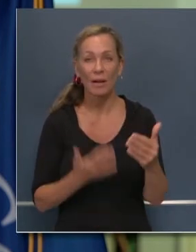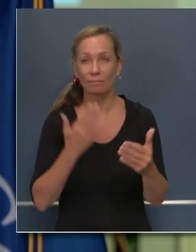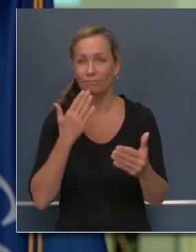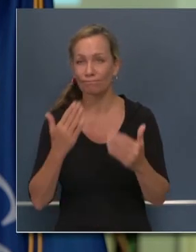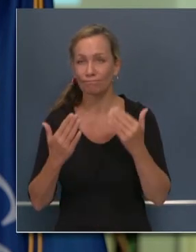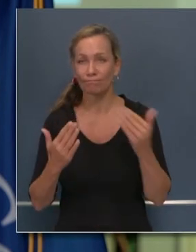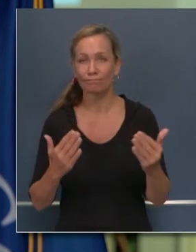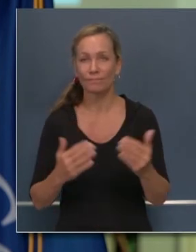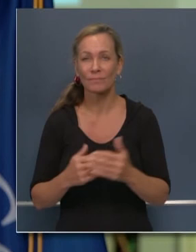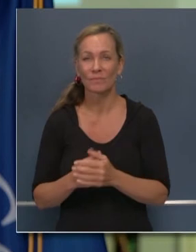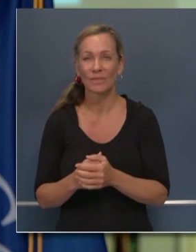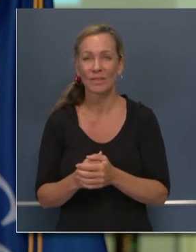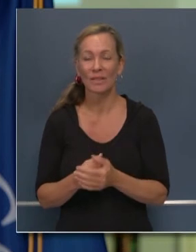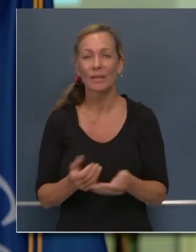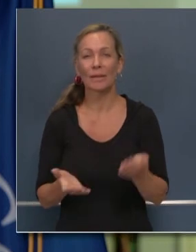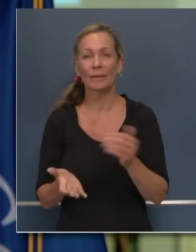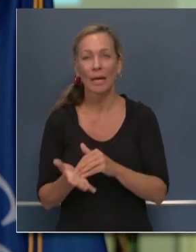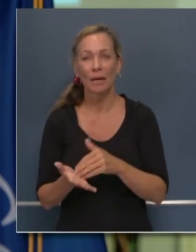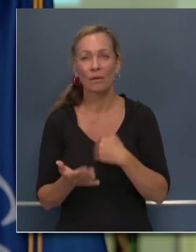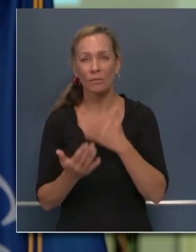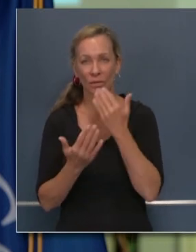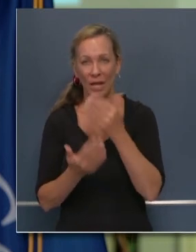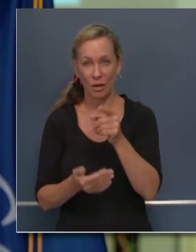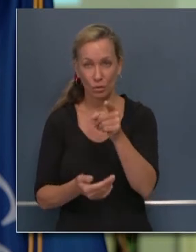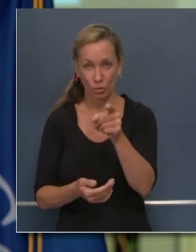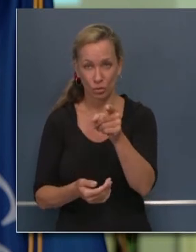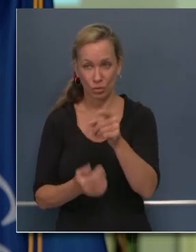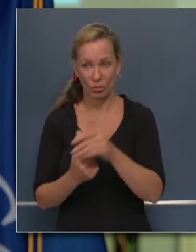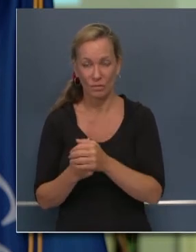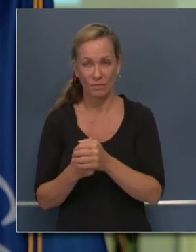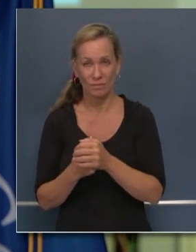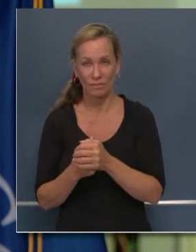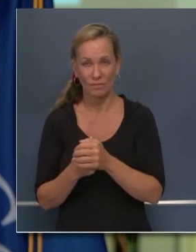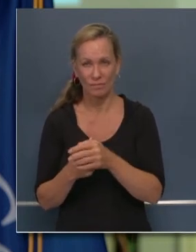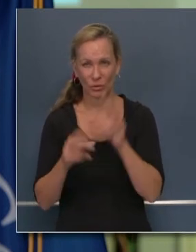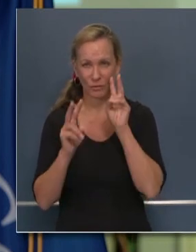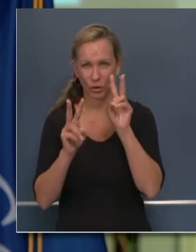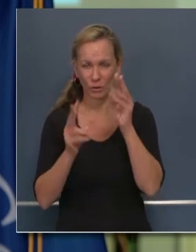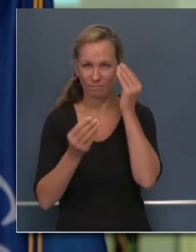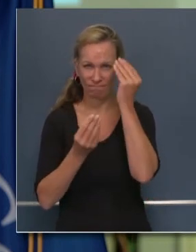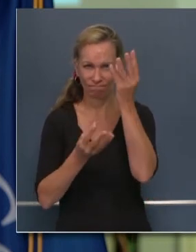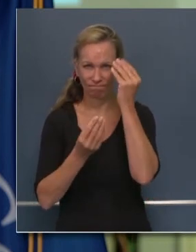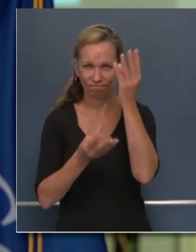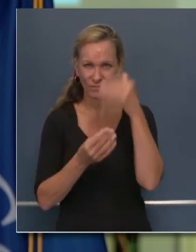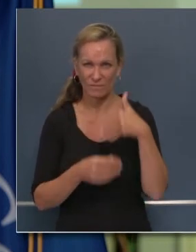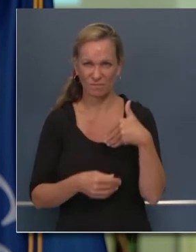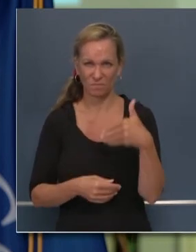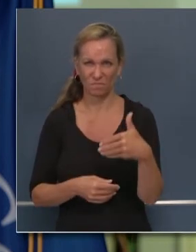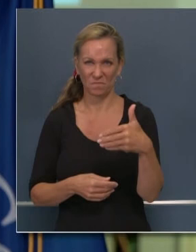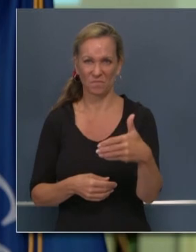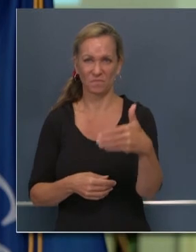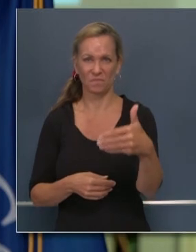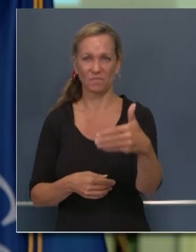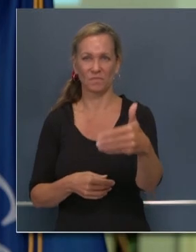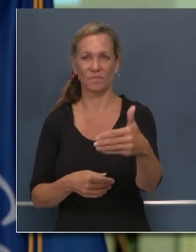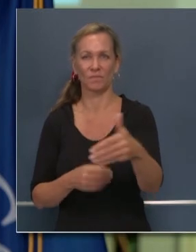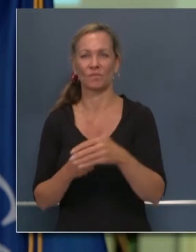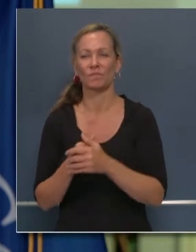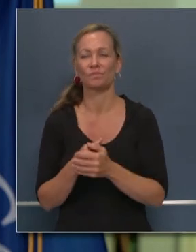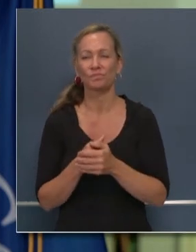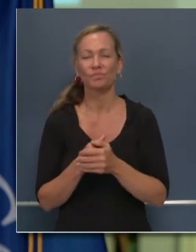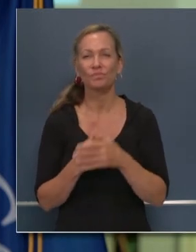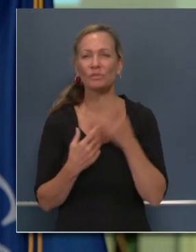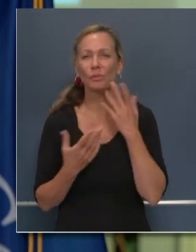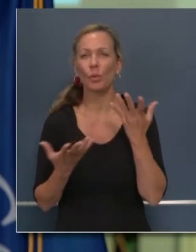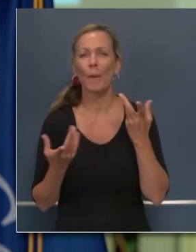particularmente con eso, mi gratitud a todos ustedes y espero darles una reseña en los próximos días en cuanto a dónde estamos